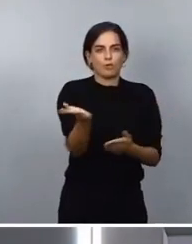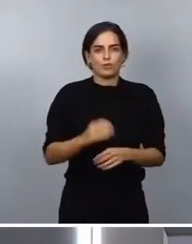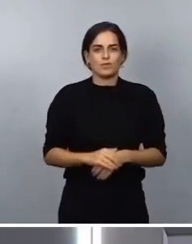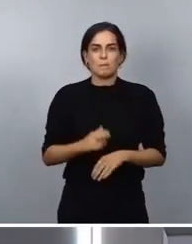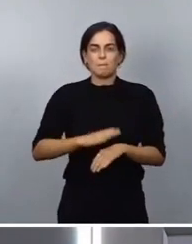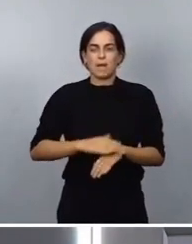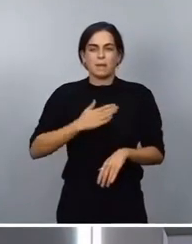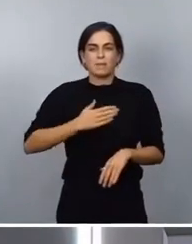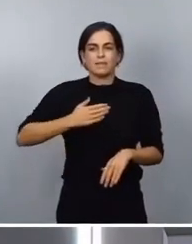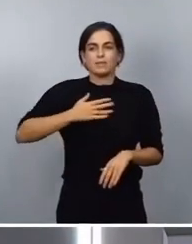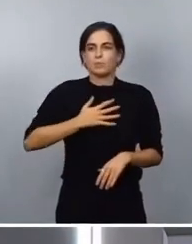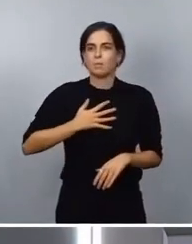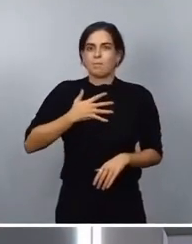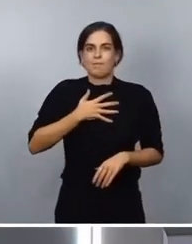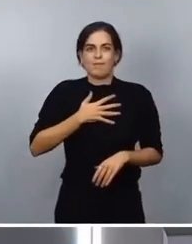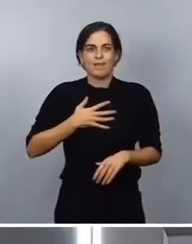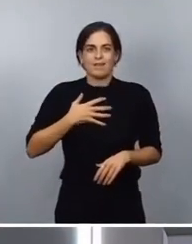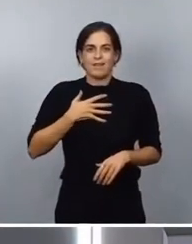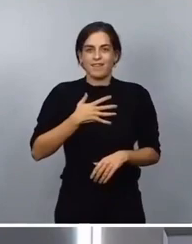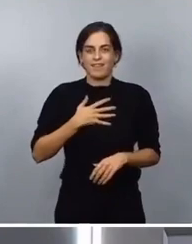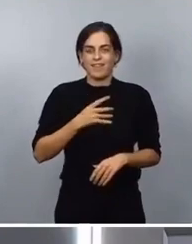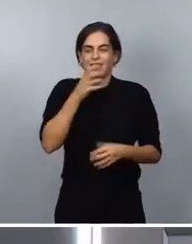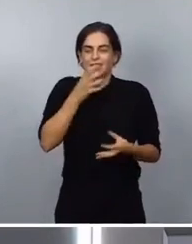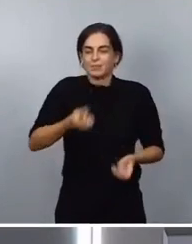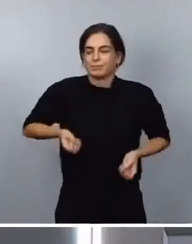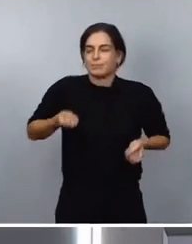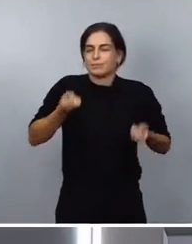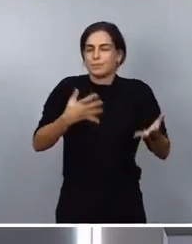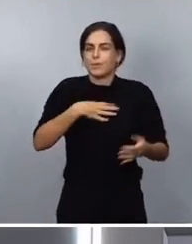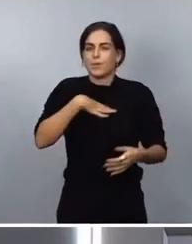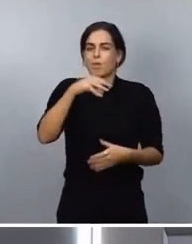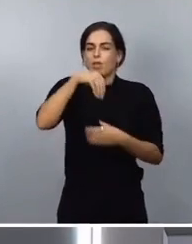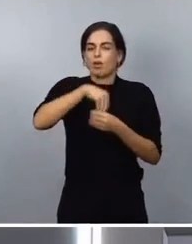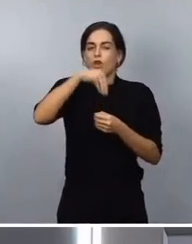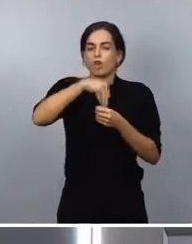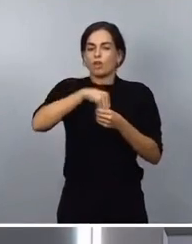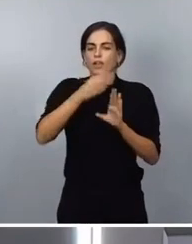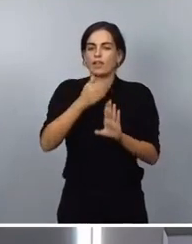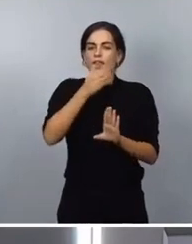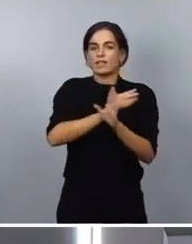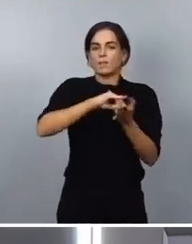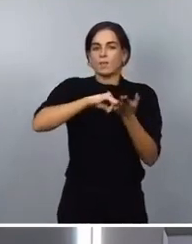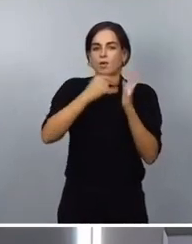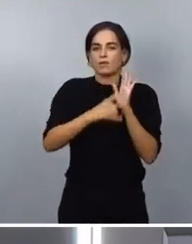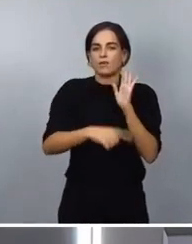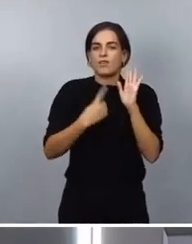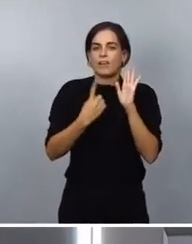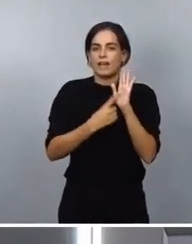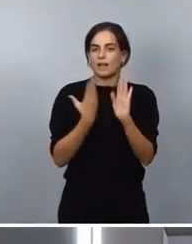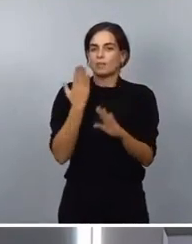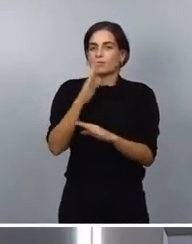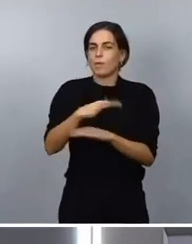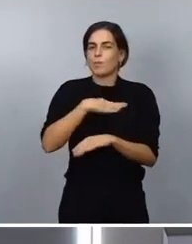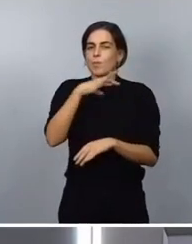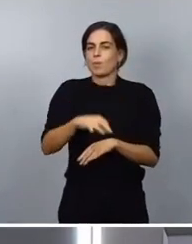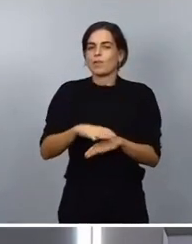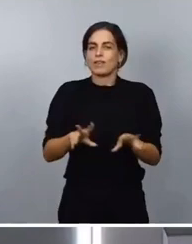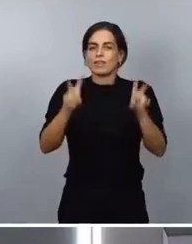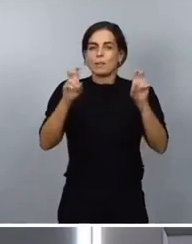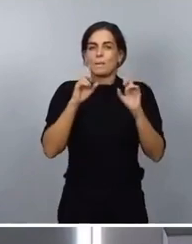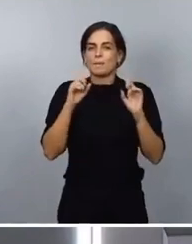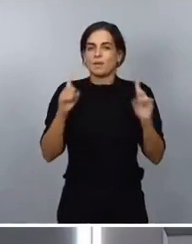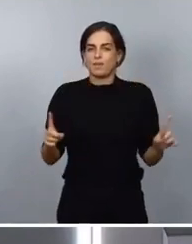transmitirles el contenido del anteproyecto de ley sobre prevención de pérdidas y desperdicio